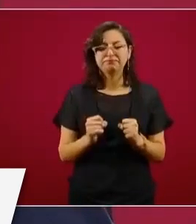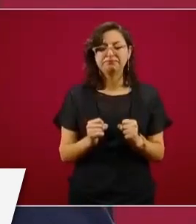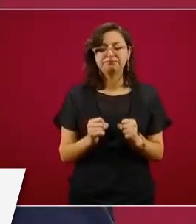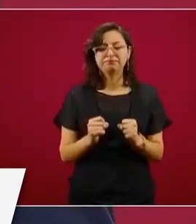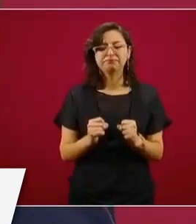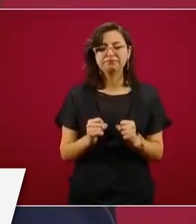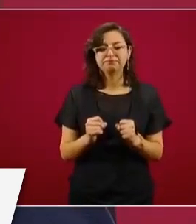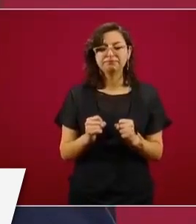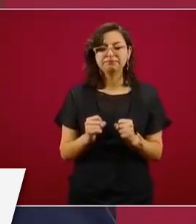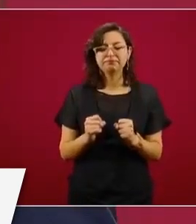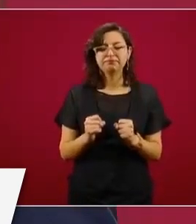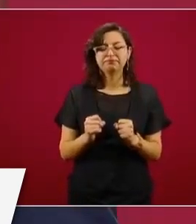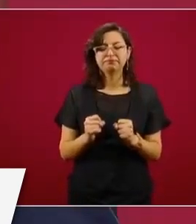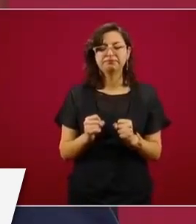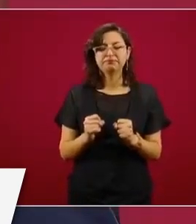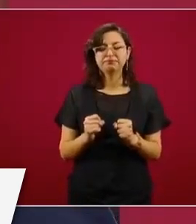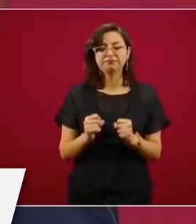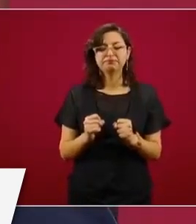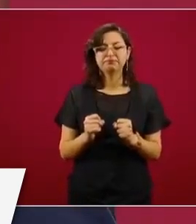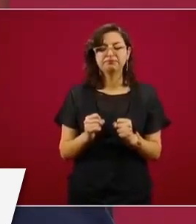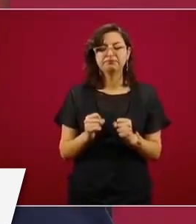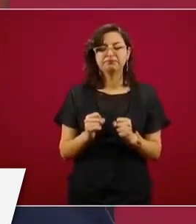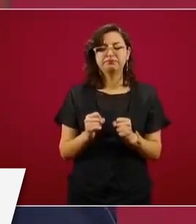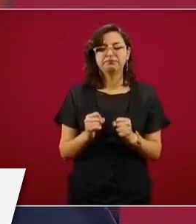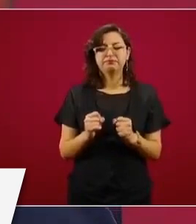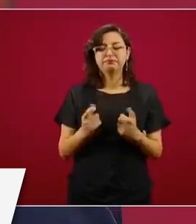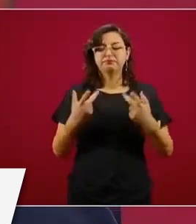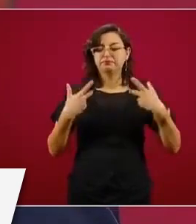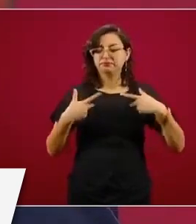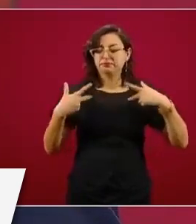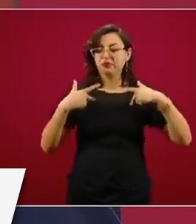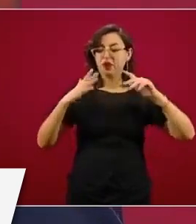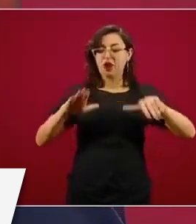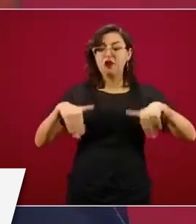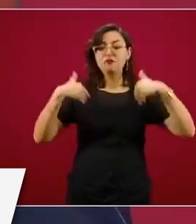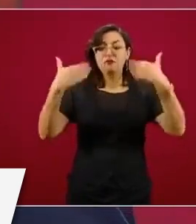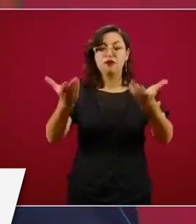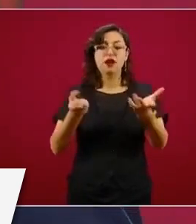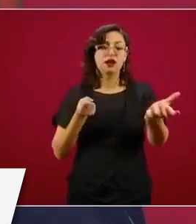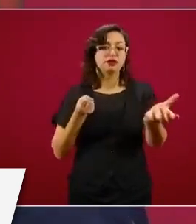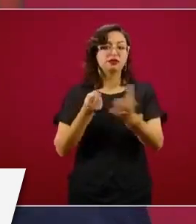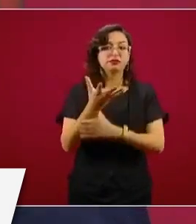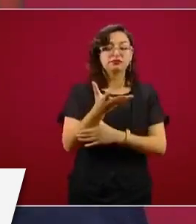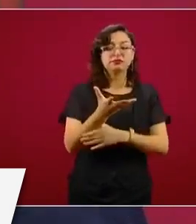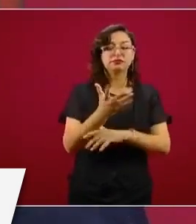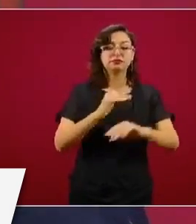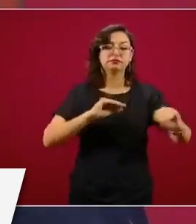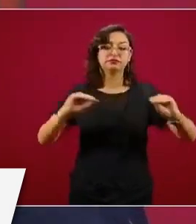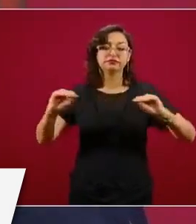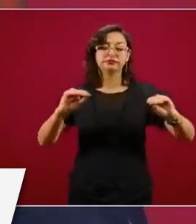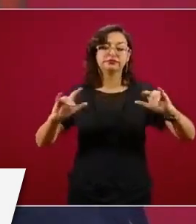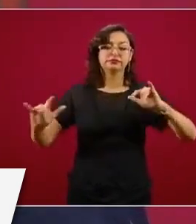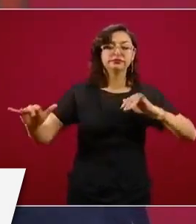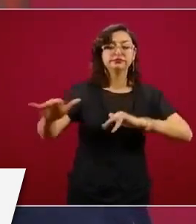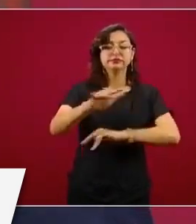hay una movilidad en promedio